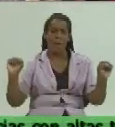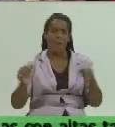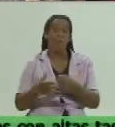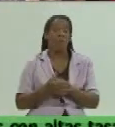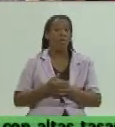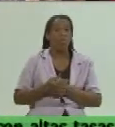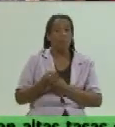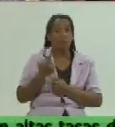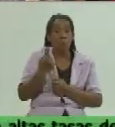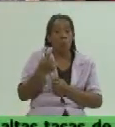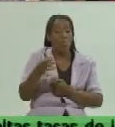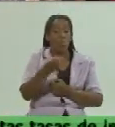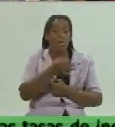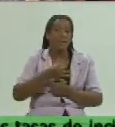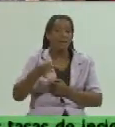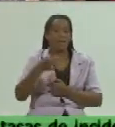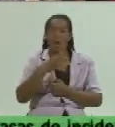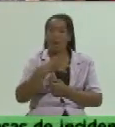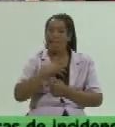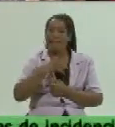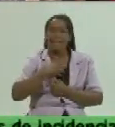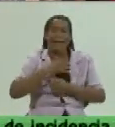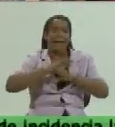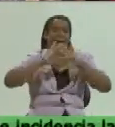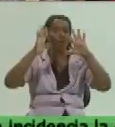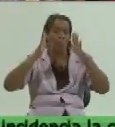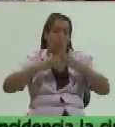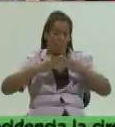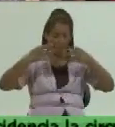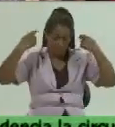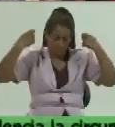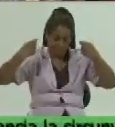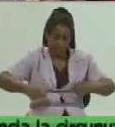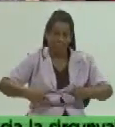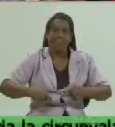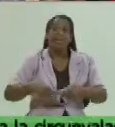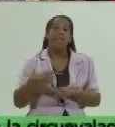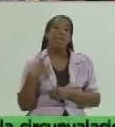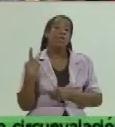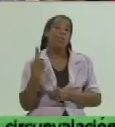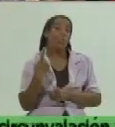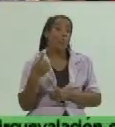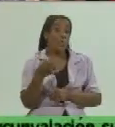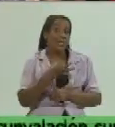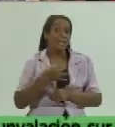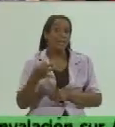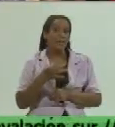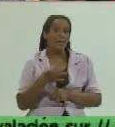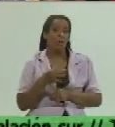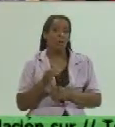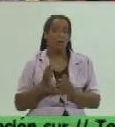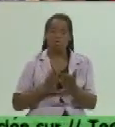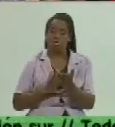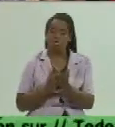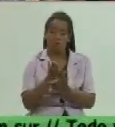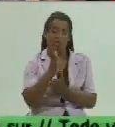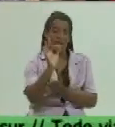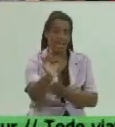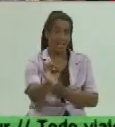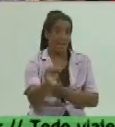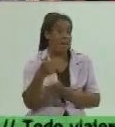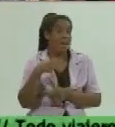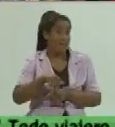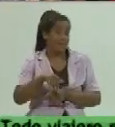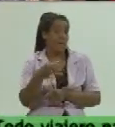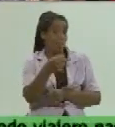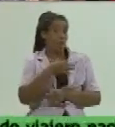un municipio que tenga toda la autonomía y un municipio que sea sostenible es el municipio